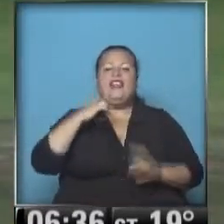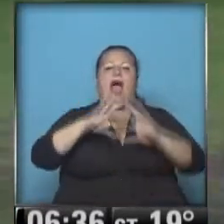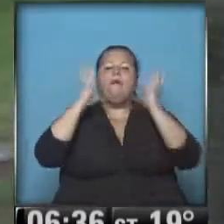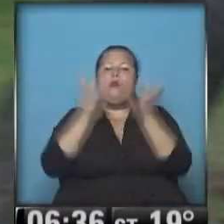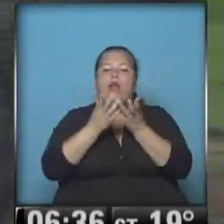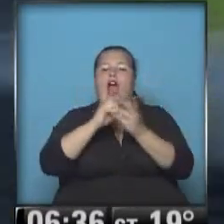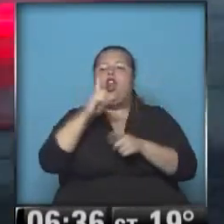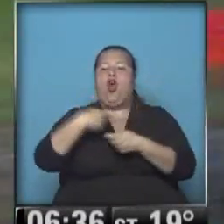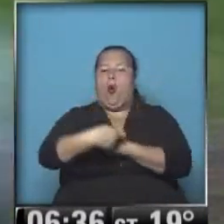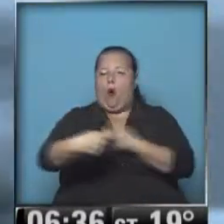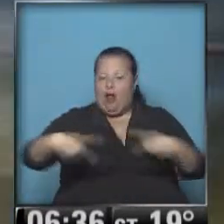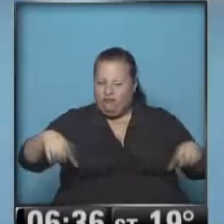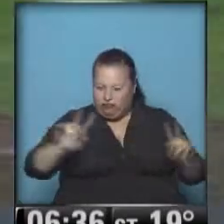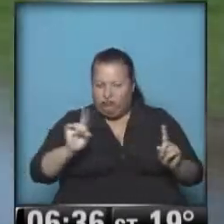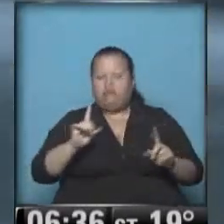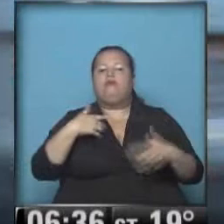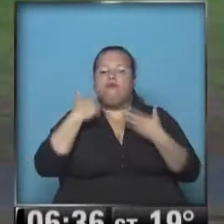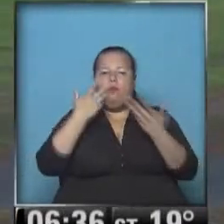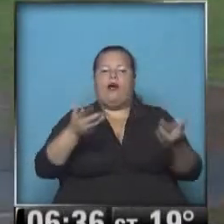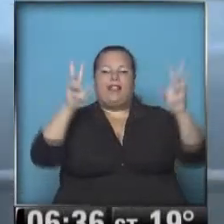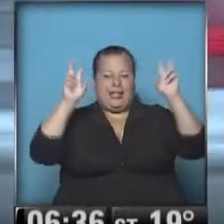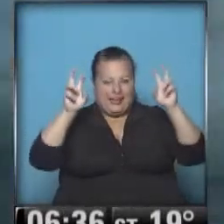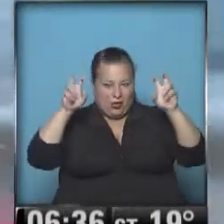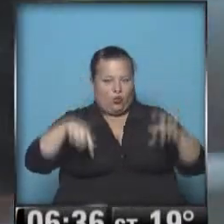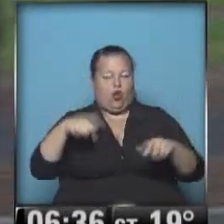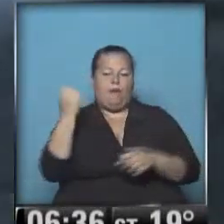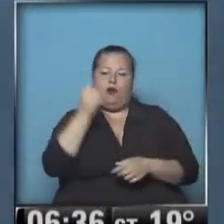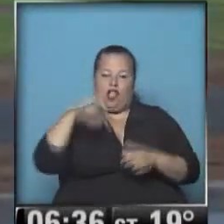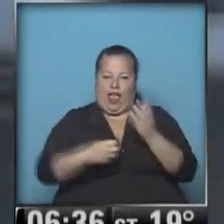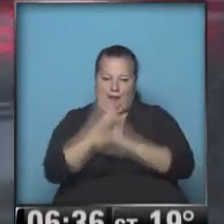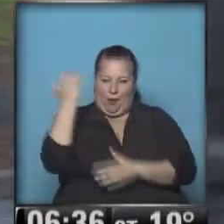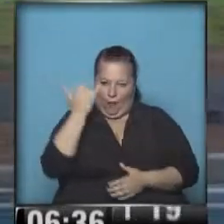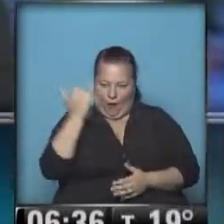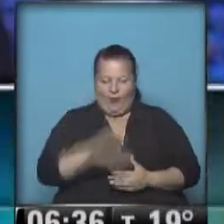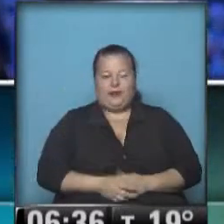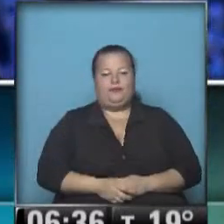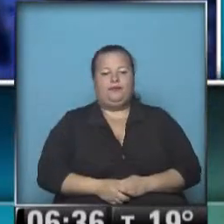sin juegos de azar, compartimos los títulos destacados de esta mañanita de jueves.